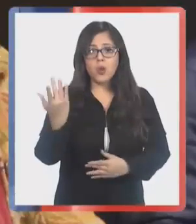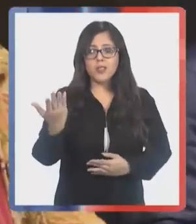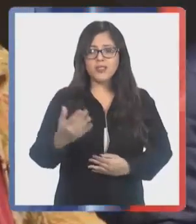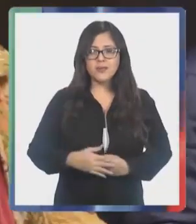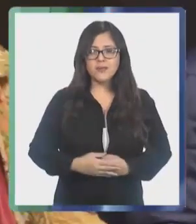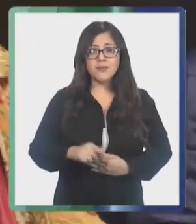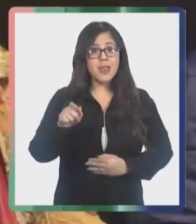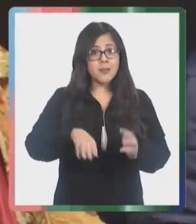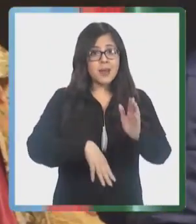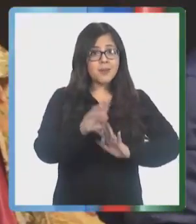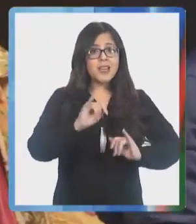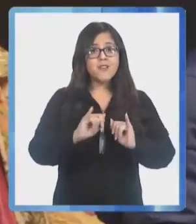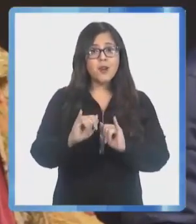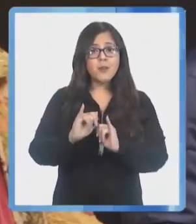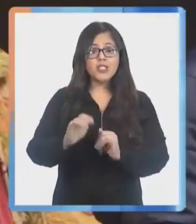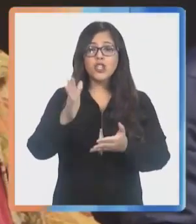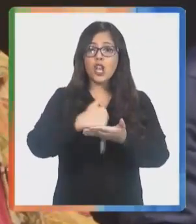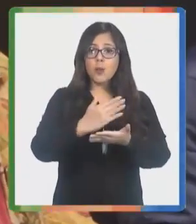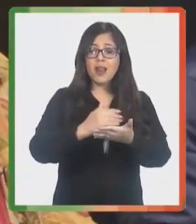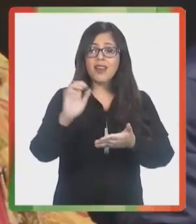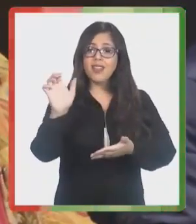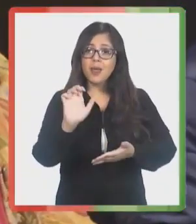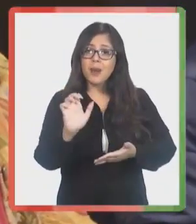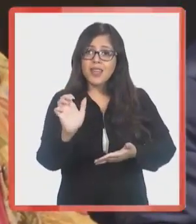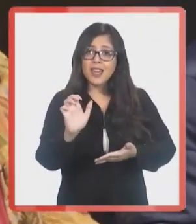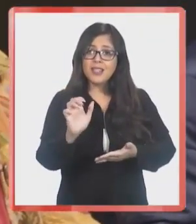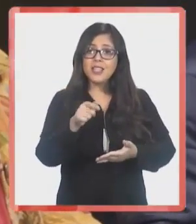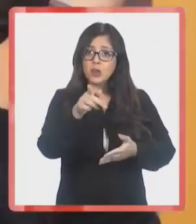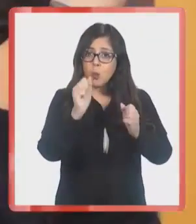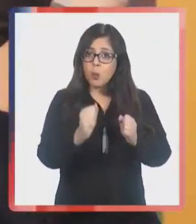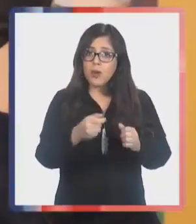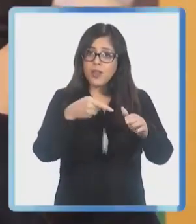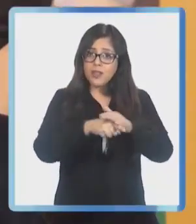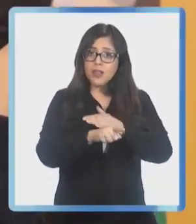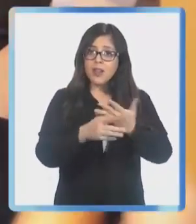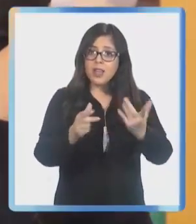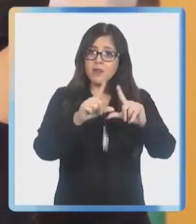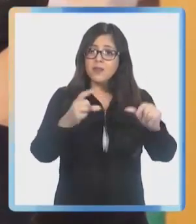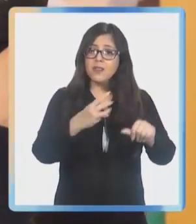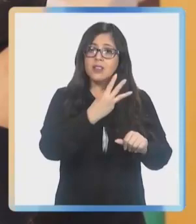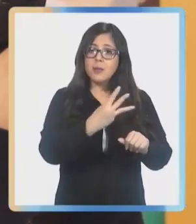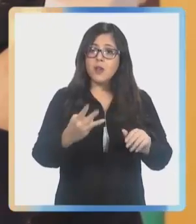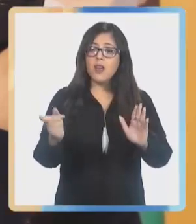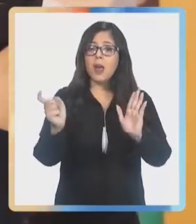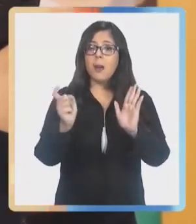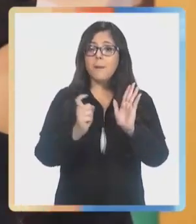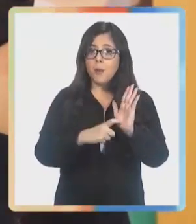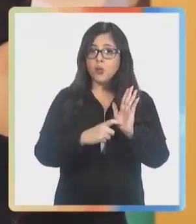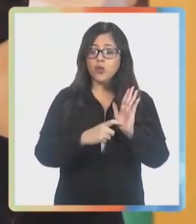caso de urgencia. Para mayor información de los planes de emergencia, puede visitar www